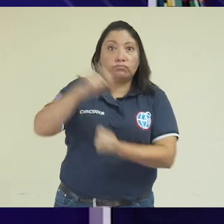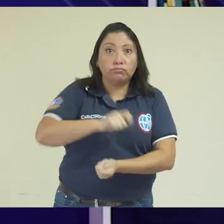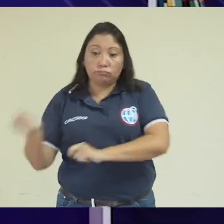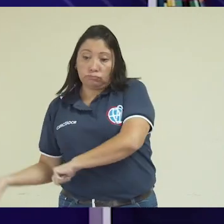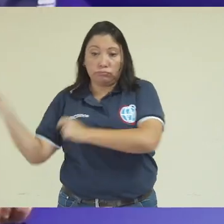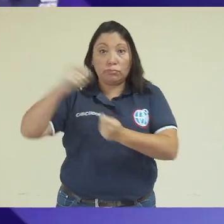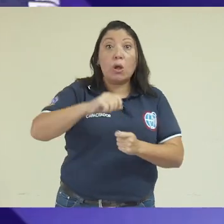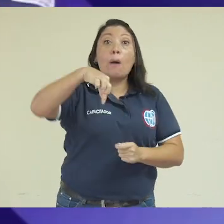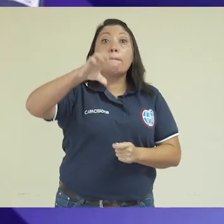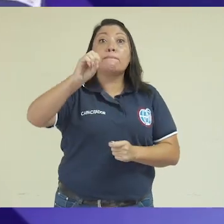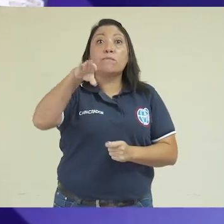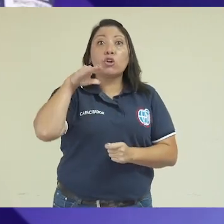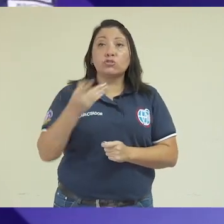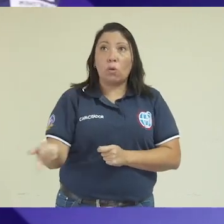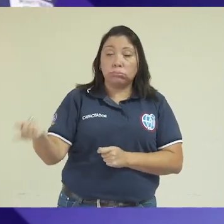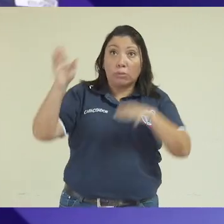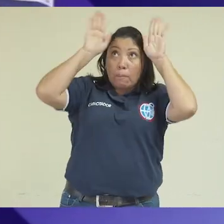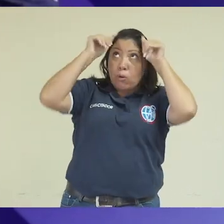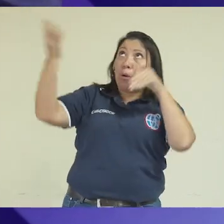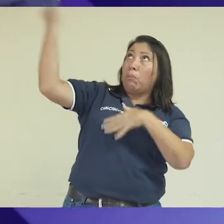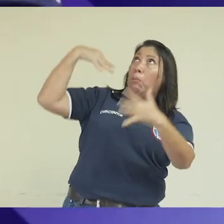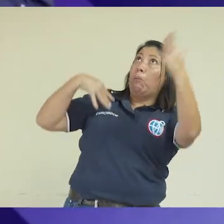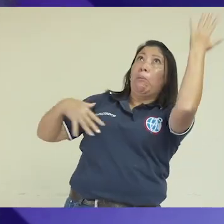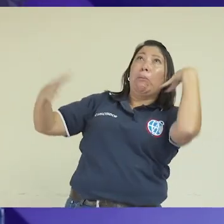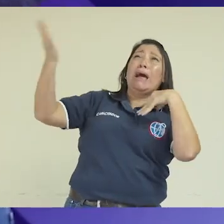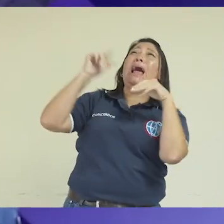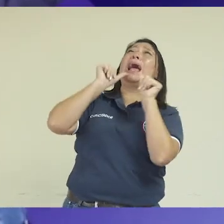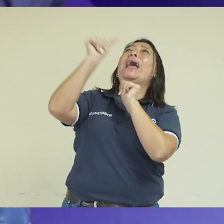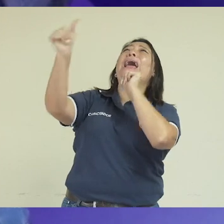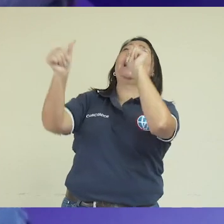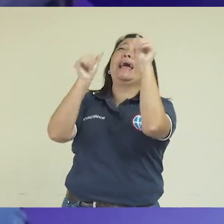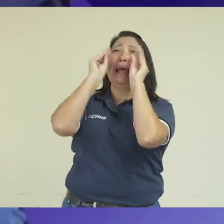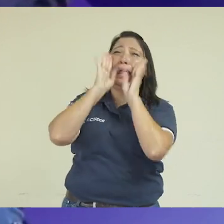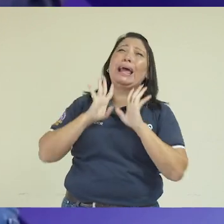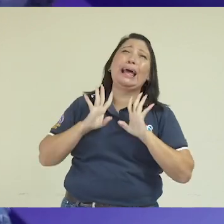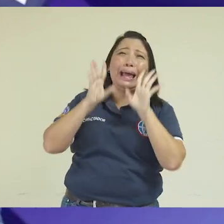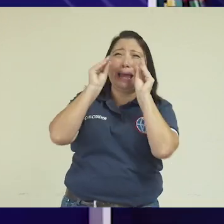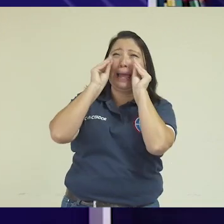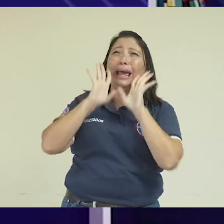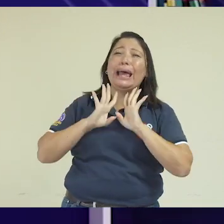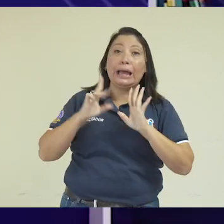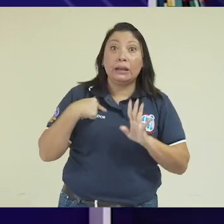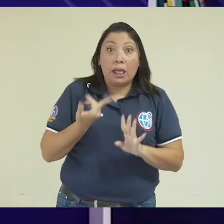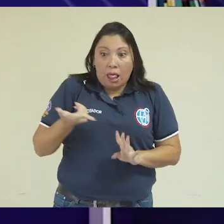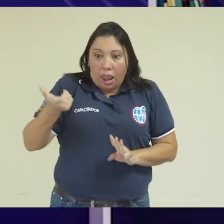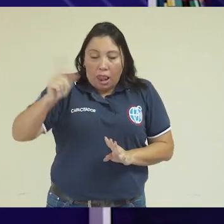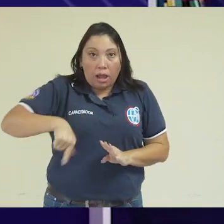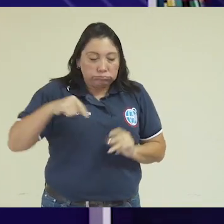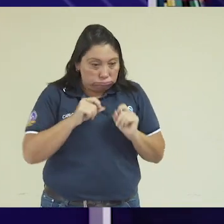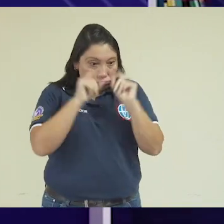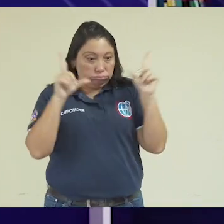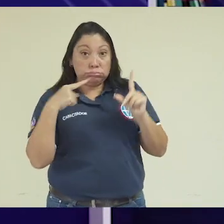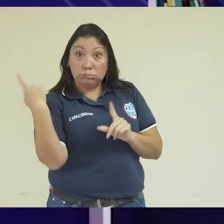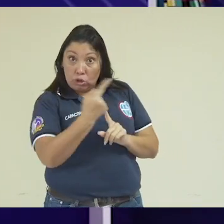tierra al pozo. El burro se dio cuenta de lo que estaba pasando y lloró desconsoladamente. Luego, para